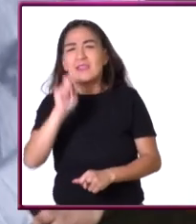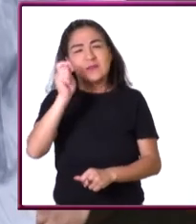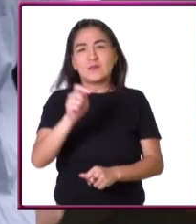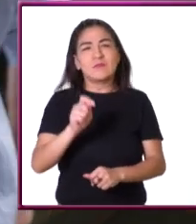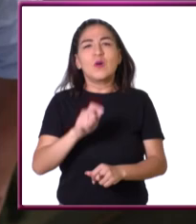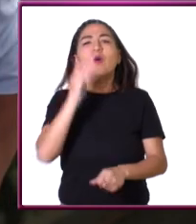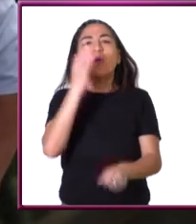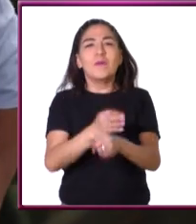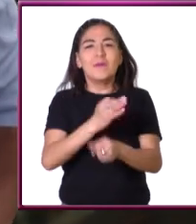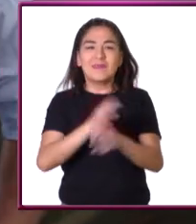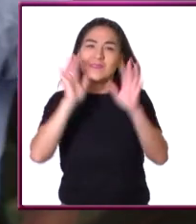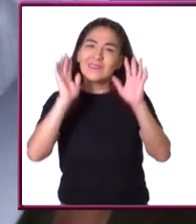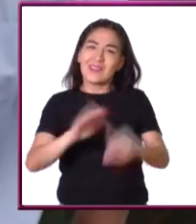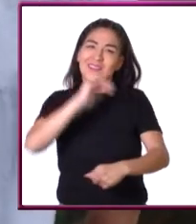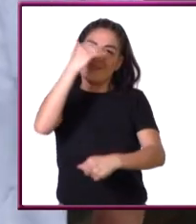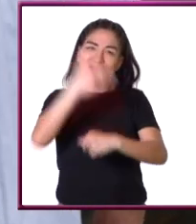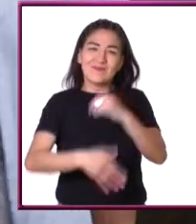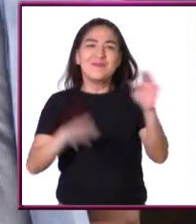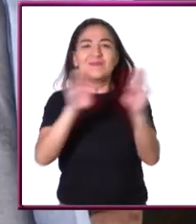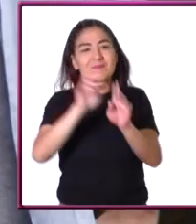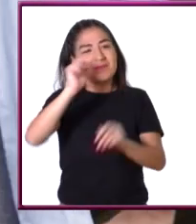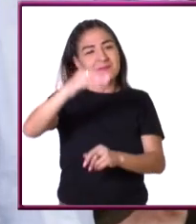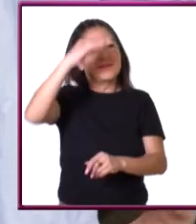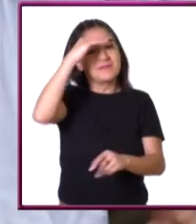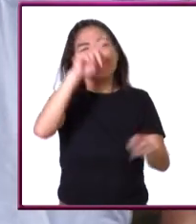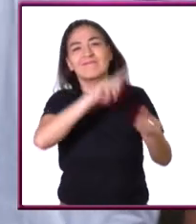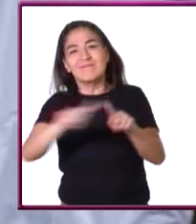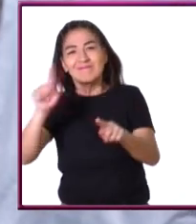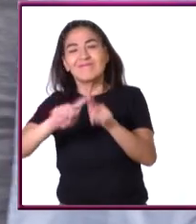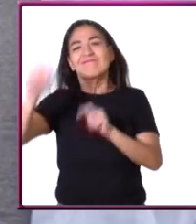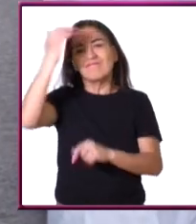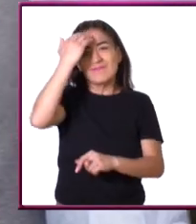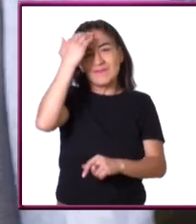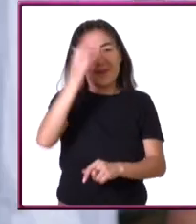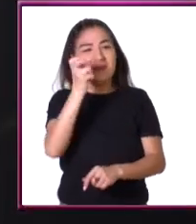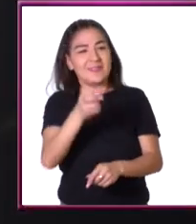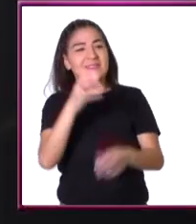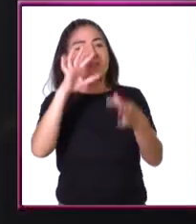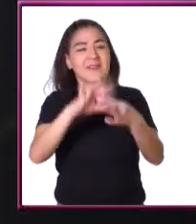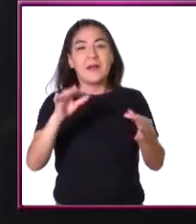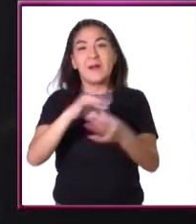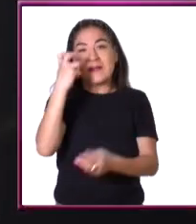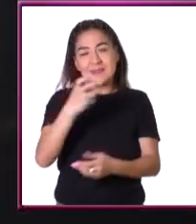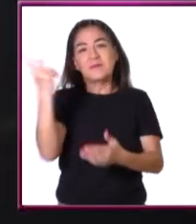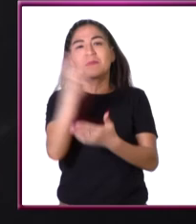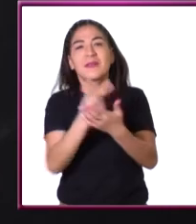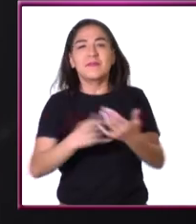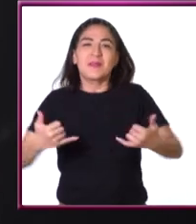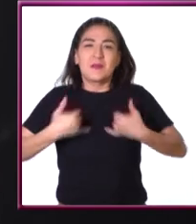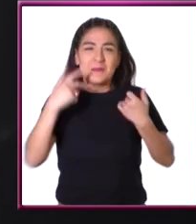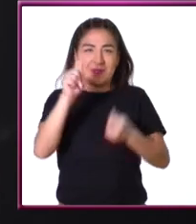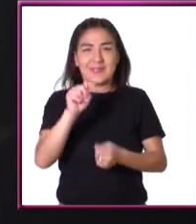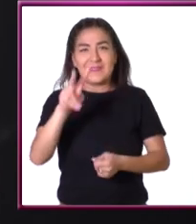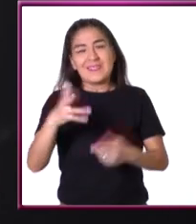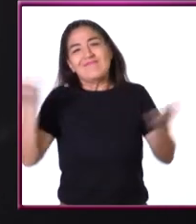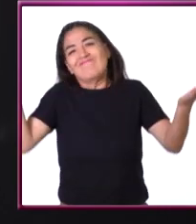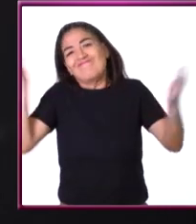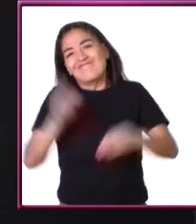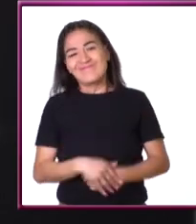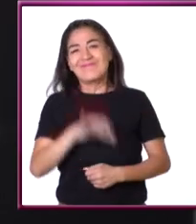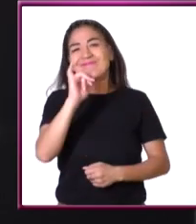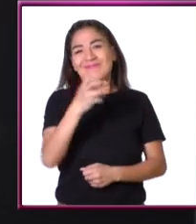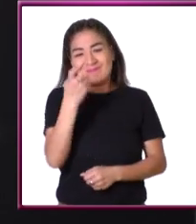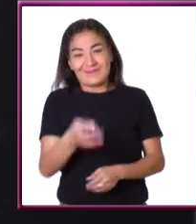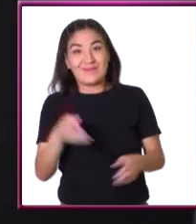números primos sino por hoy se acabó esta experiencia de reflexión y construcción de conocimiento nuestro programa Jóvenes en TV si